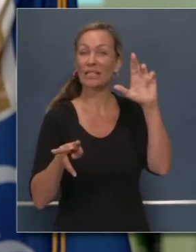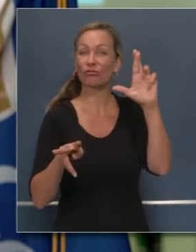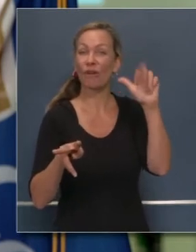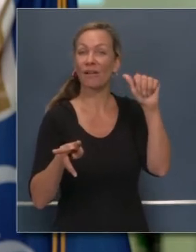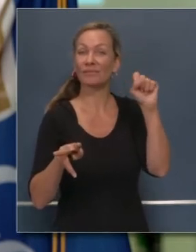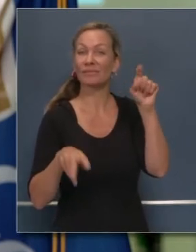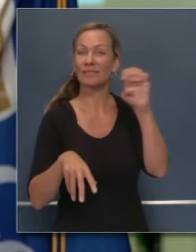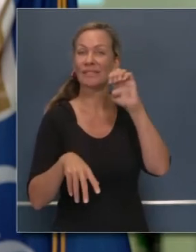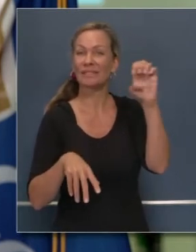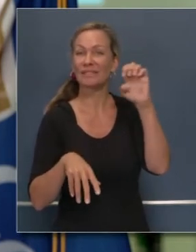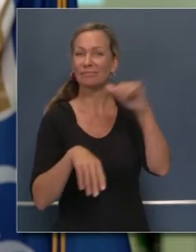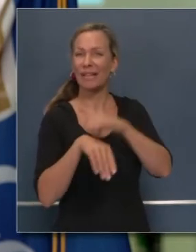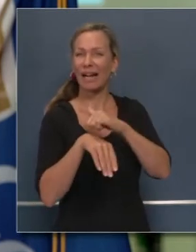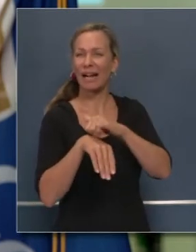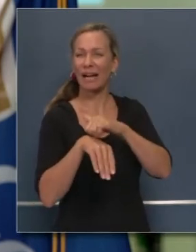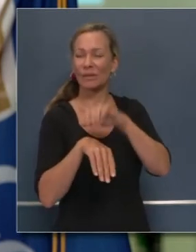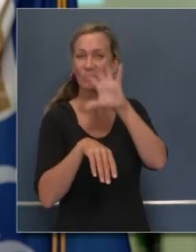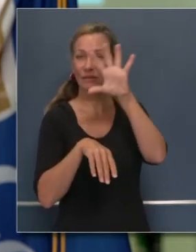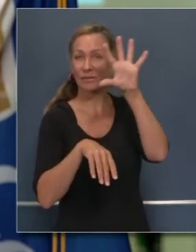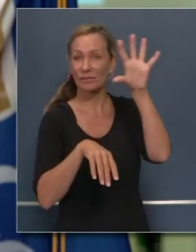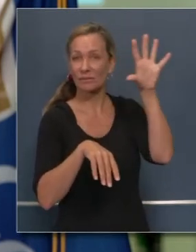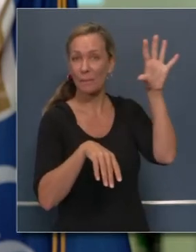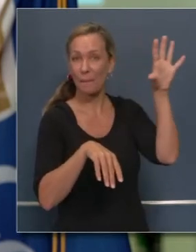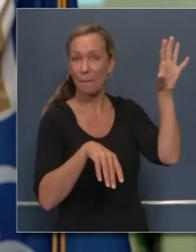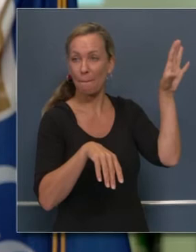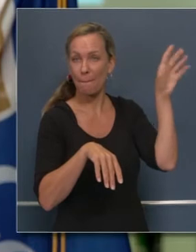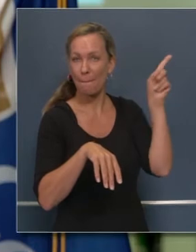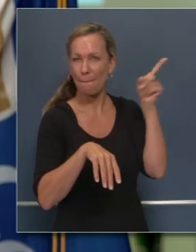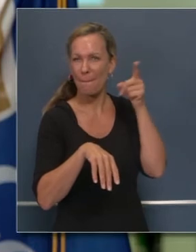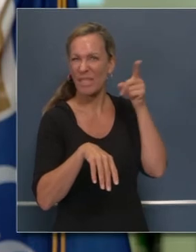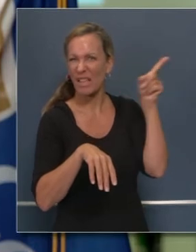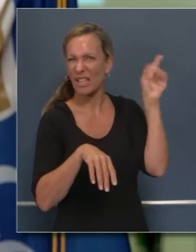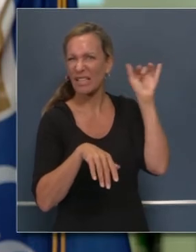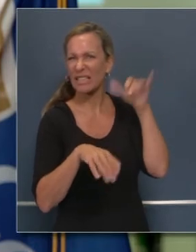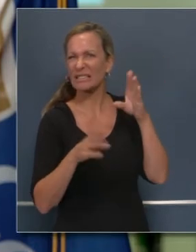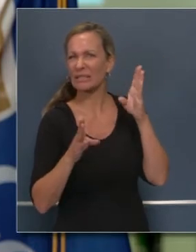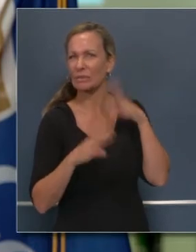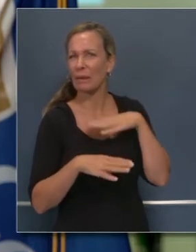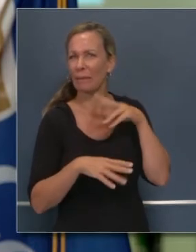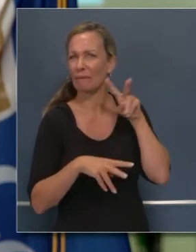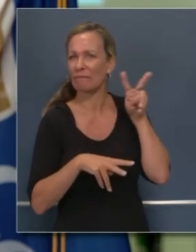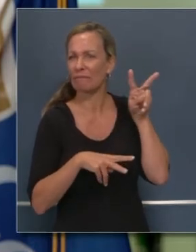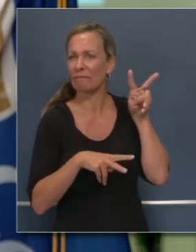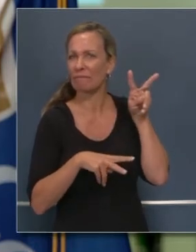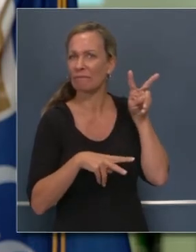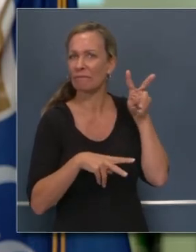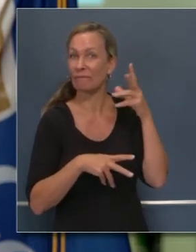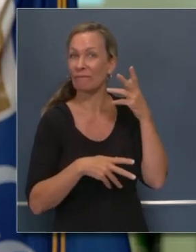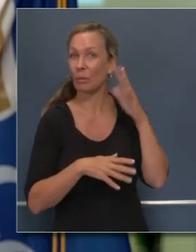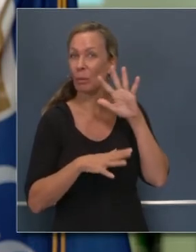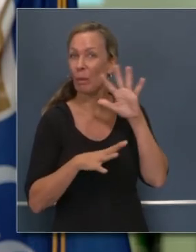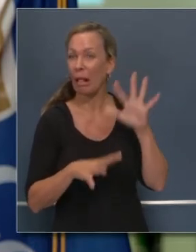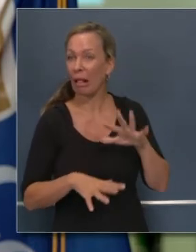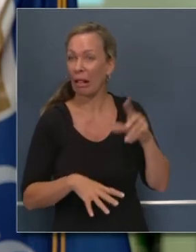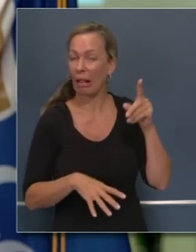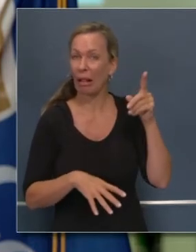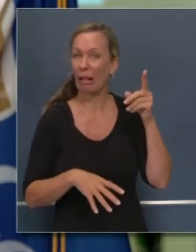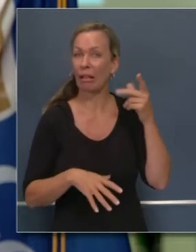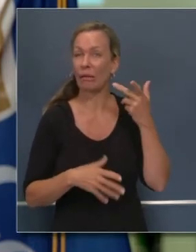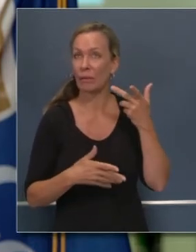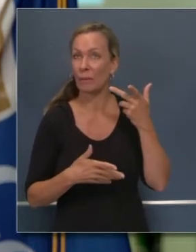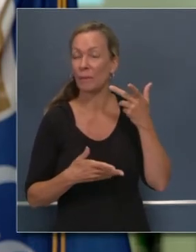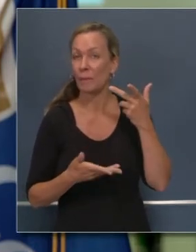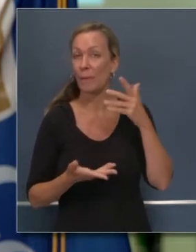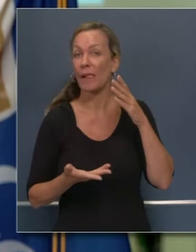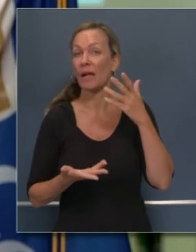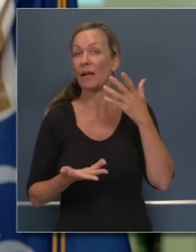relámpagos a través de esta noche. Pero en general, el sistema de clima a lo largo de la próxima semana va a enfriarse un poco, mucho más frío